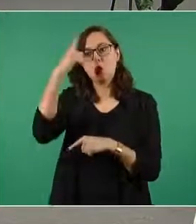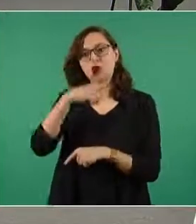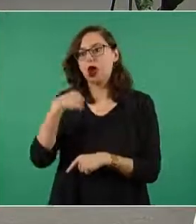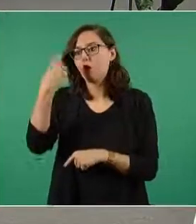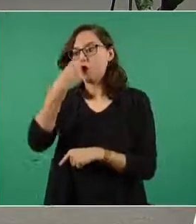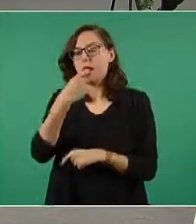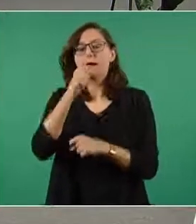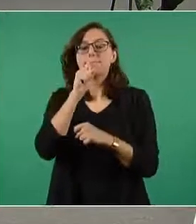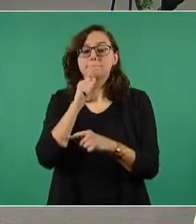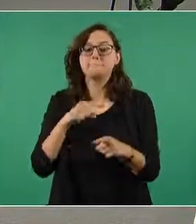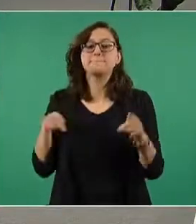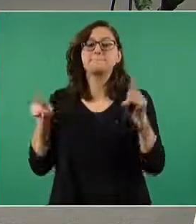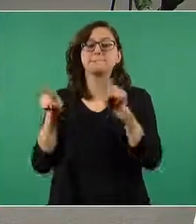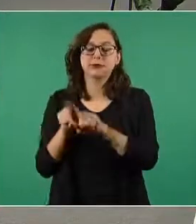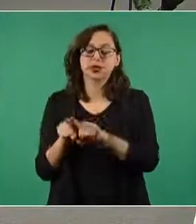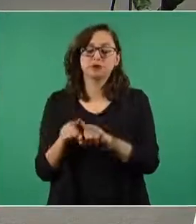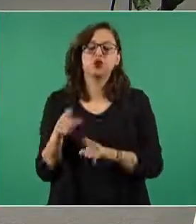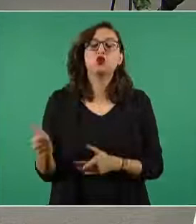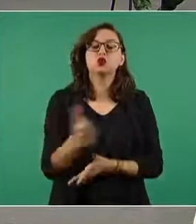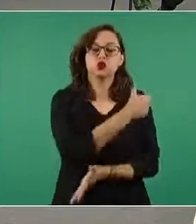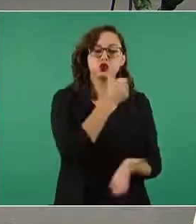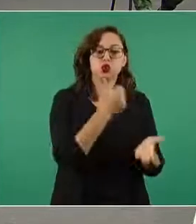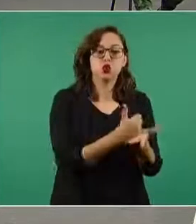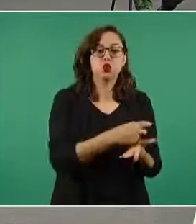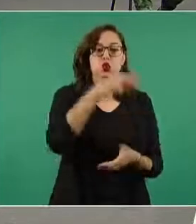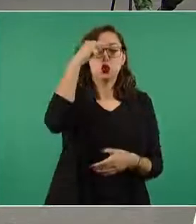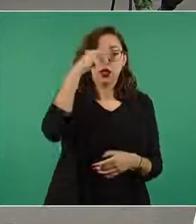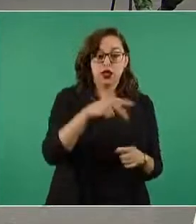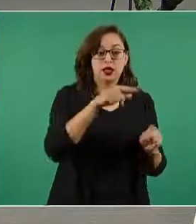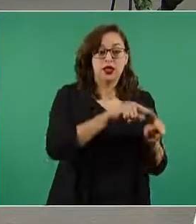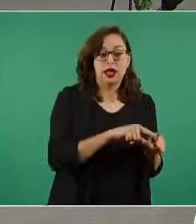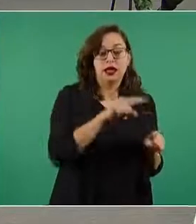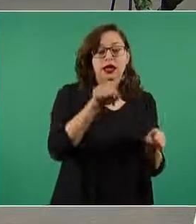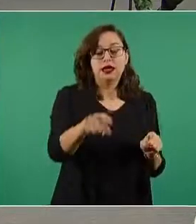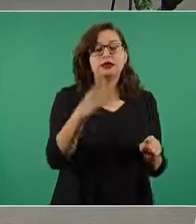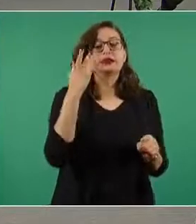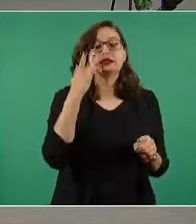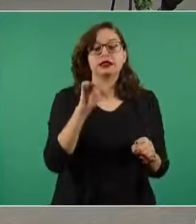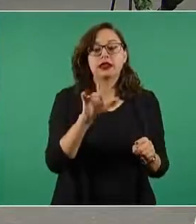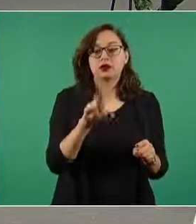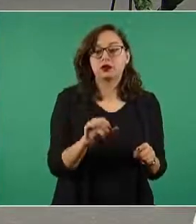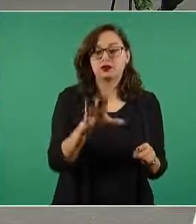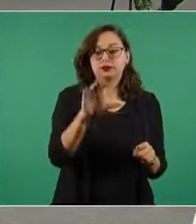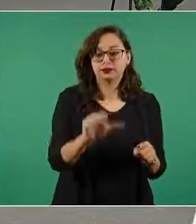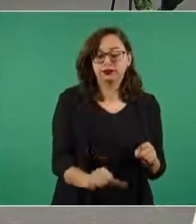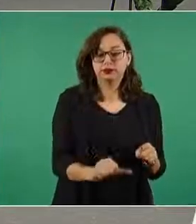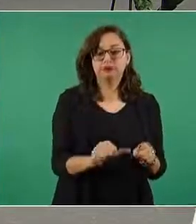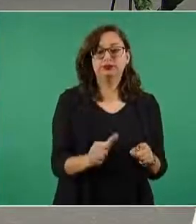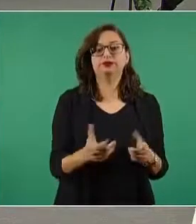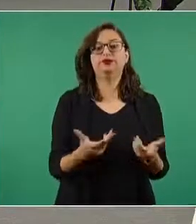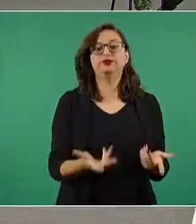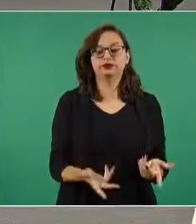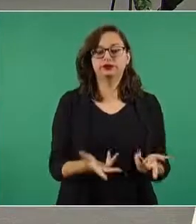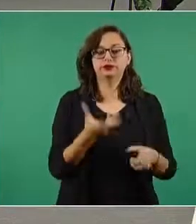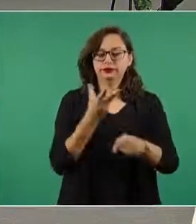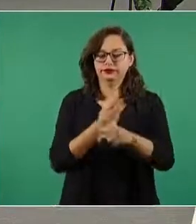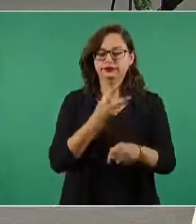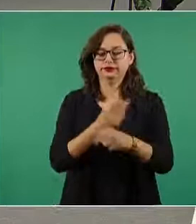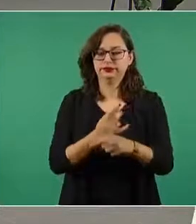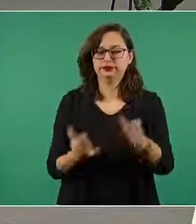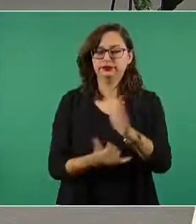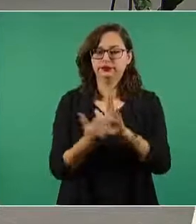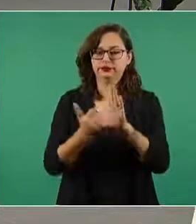igualmente del aeropuerto de la Ciudad de México a la IFA por el circuito exterior mexiquense previos trabajos de conexión del aeropuerto